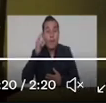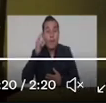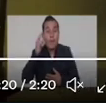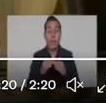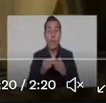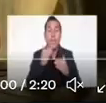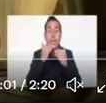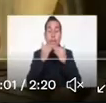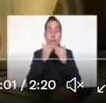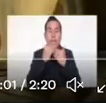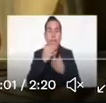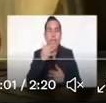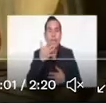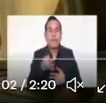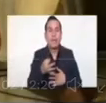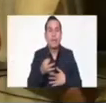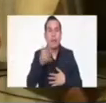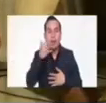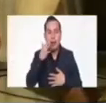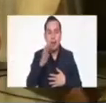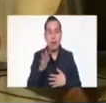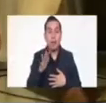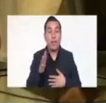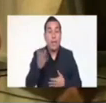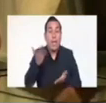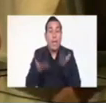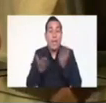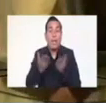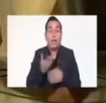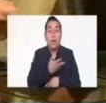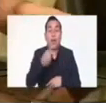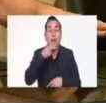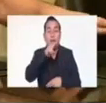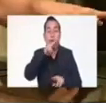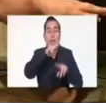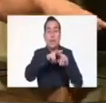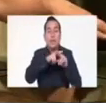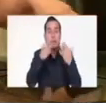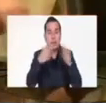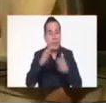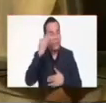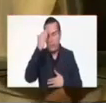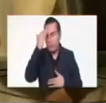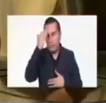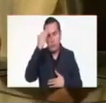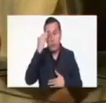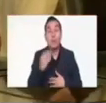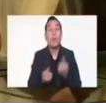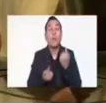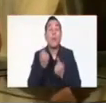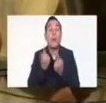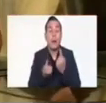dice de que, que ahí maltratan a los reos, que muchos reos están siendo,